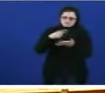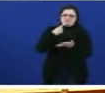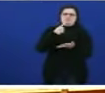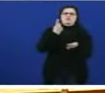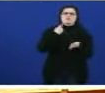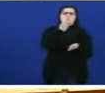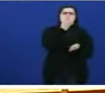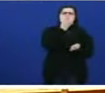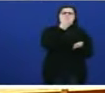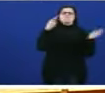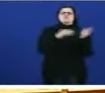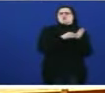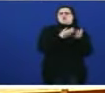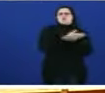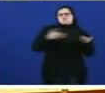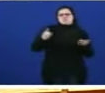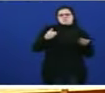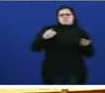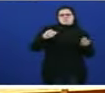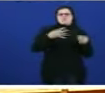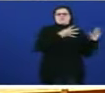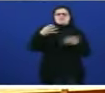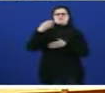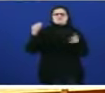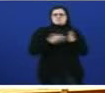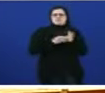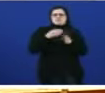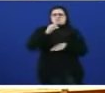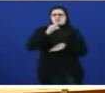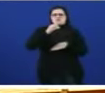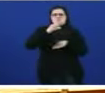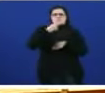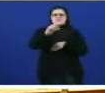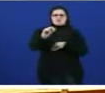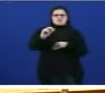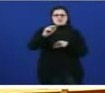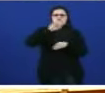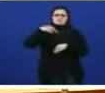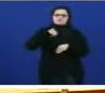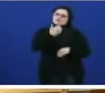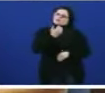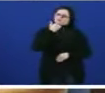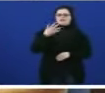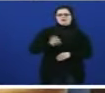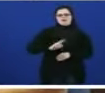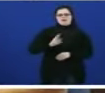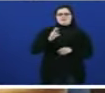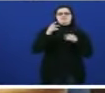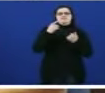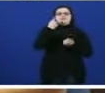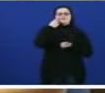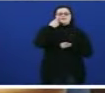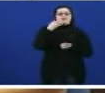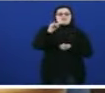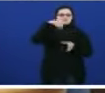1.911.357.020 euros. Carai, é, señor Amato? Apurou ben. Pois, contempla varios